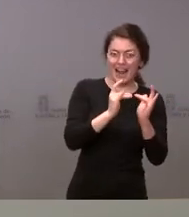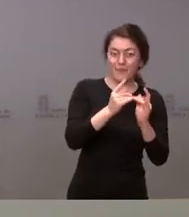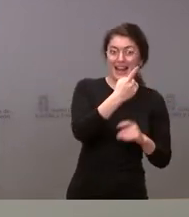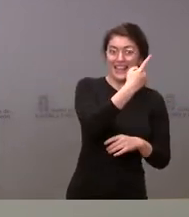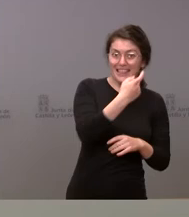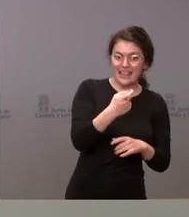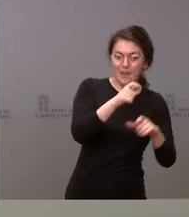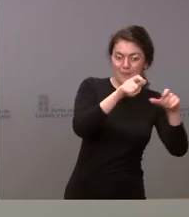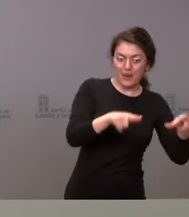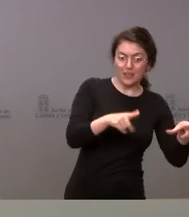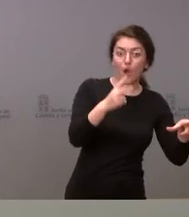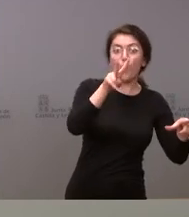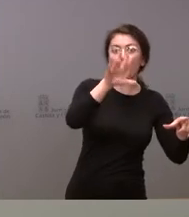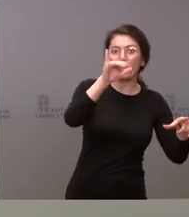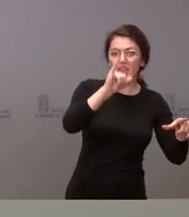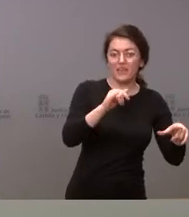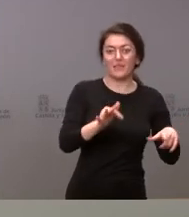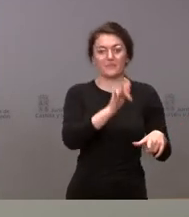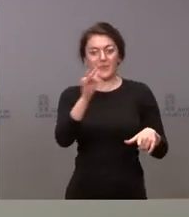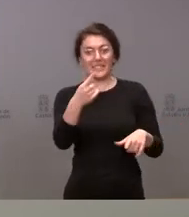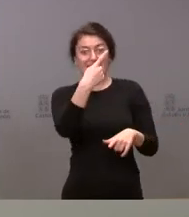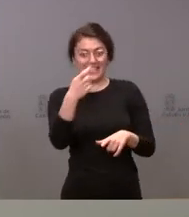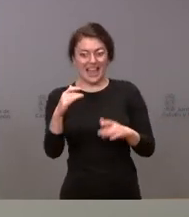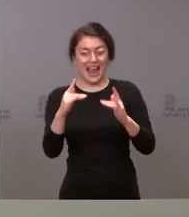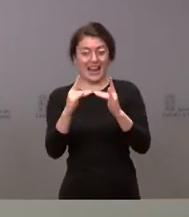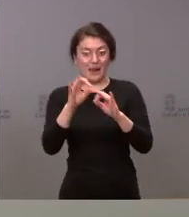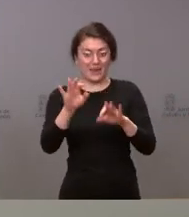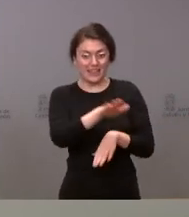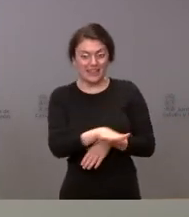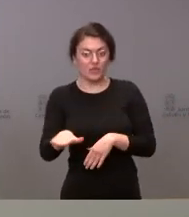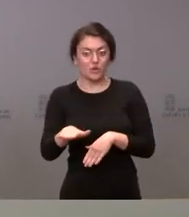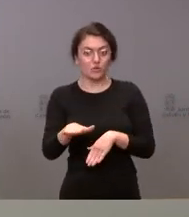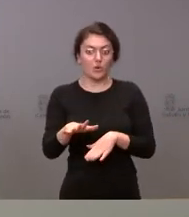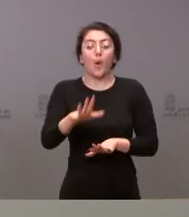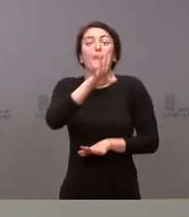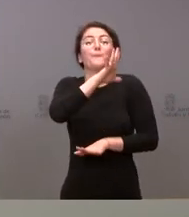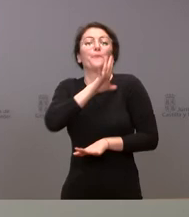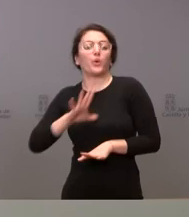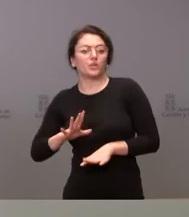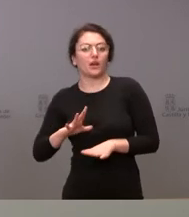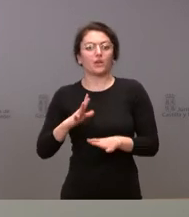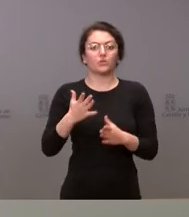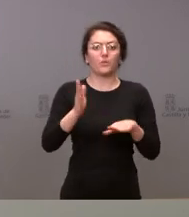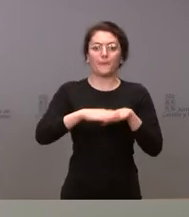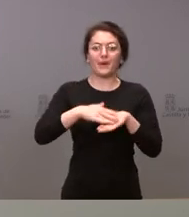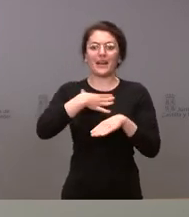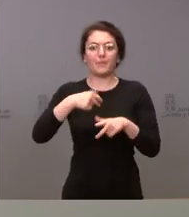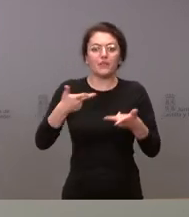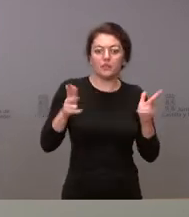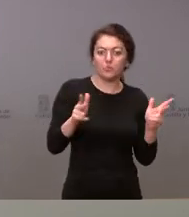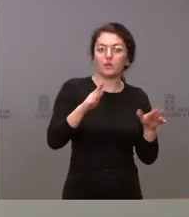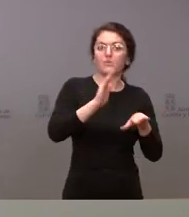pediátricas, es que pudiera ser necesario, como es natural, de primeras dadas, pues todo el mecanismo de que pudieran disponer las tarjetas sanitarias de acceso